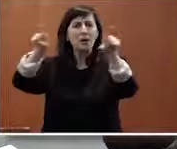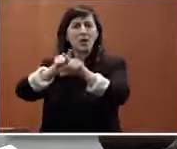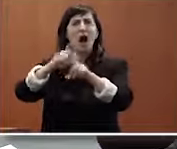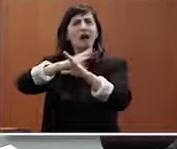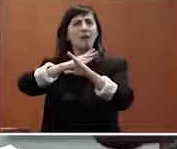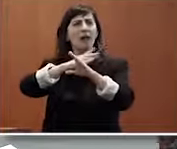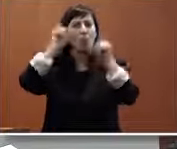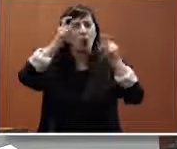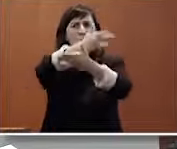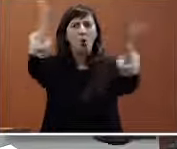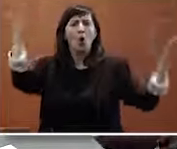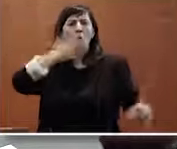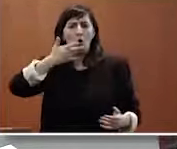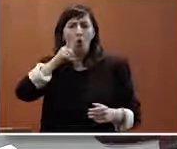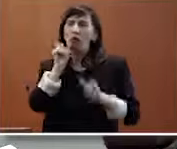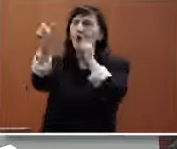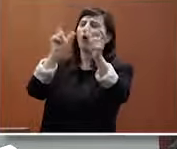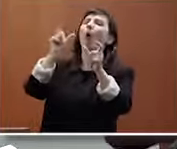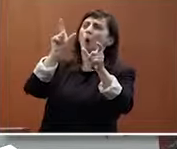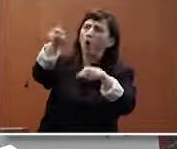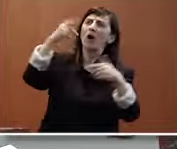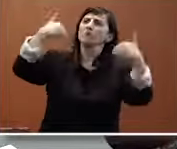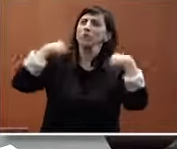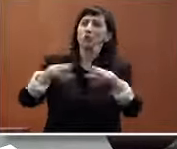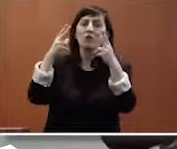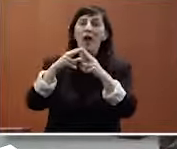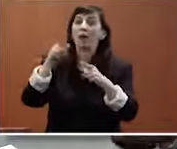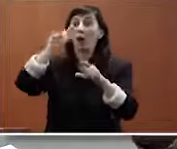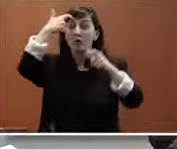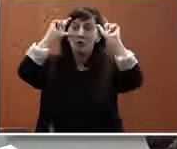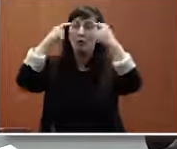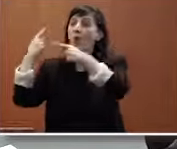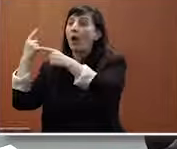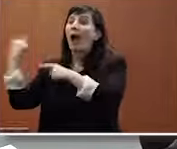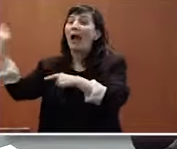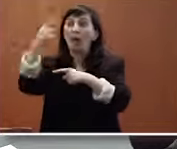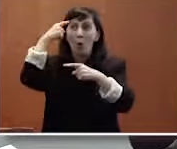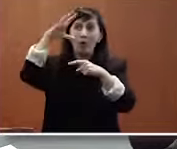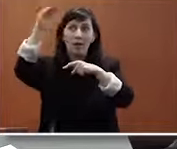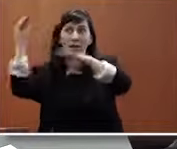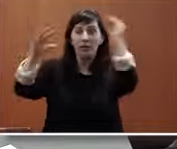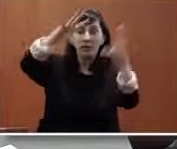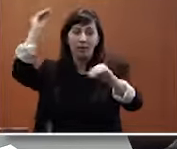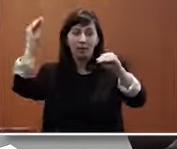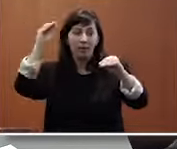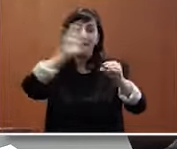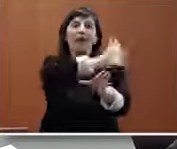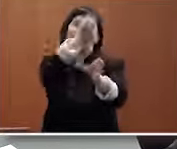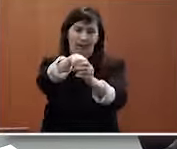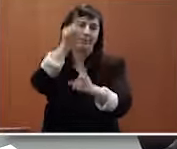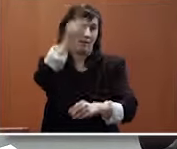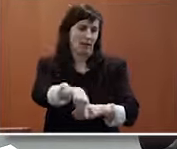académico la ventaja es que en ese vagón cada uno tratamos de meter muchas cosas y también también hemos metido hace tiempo al mundo de la discapacidad